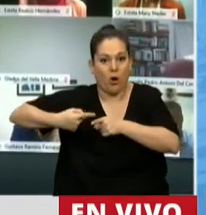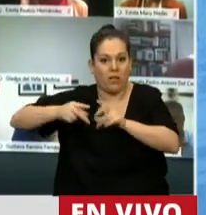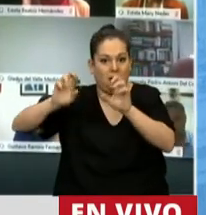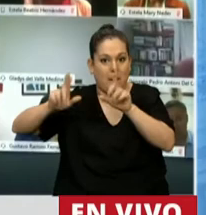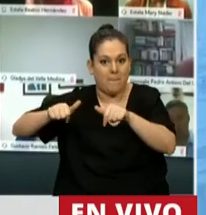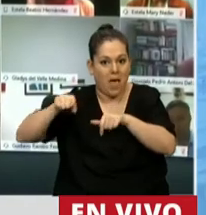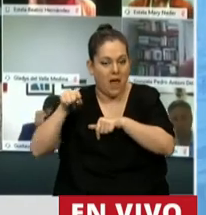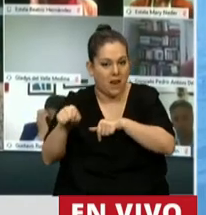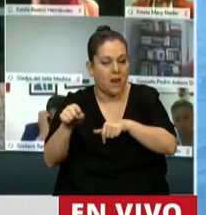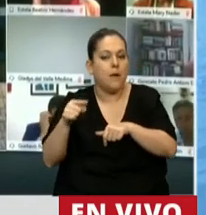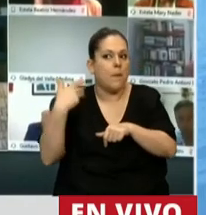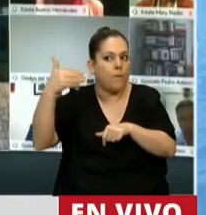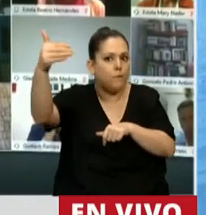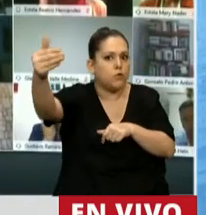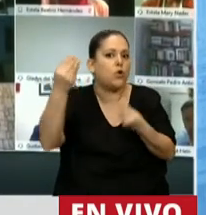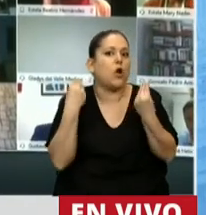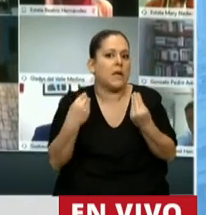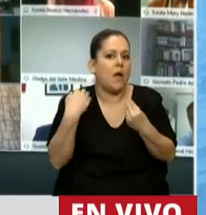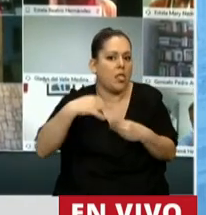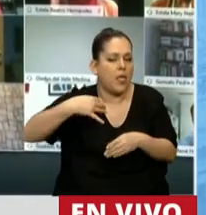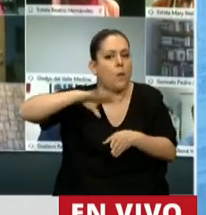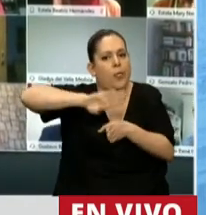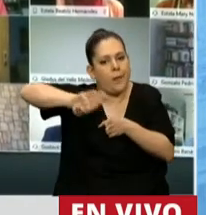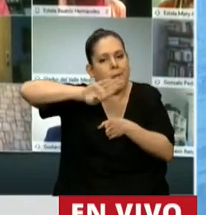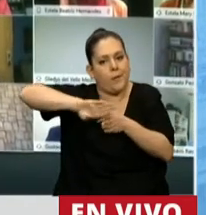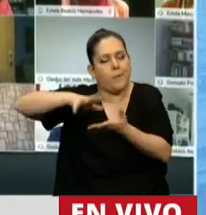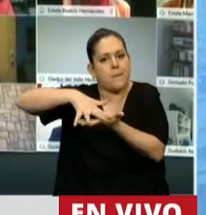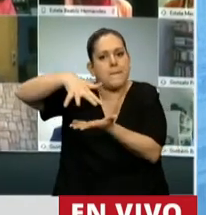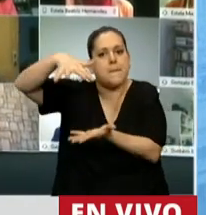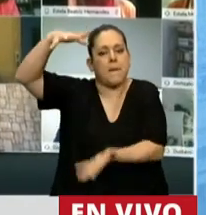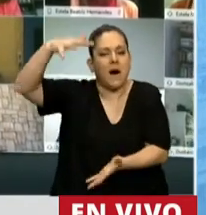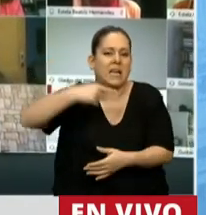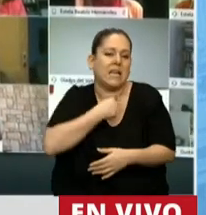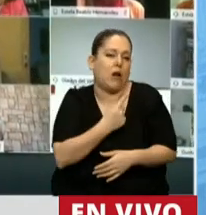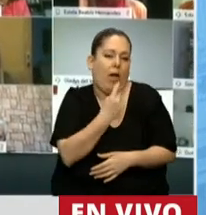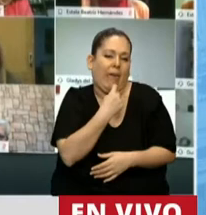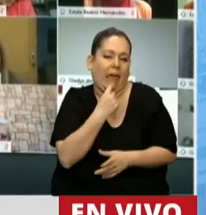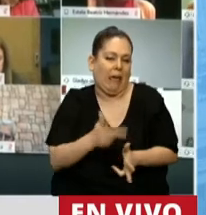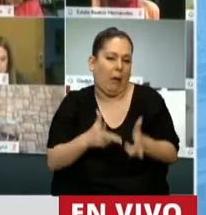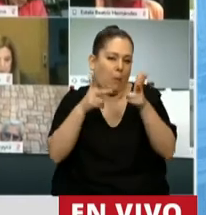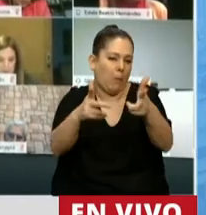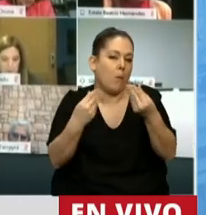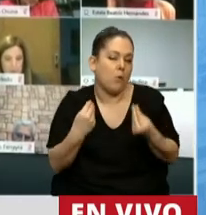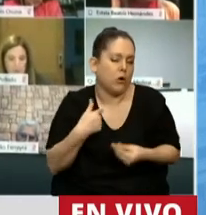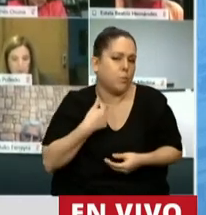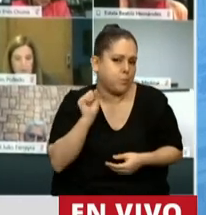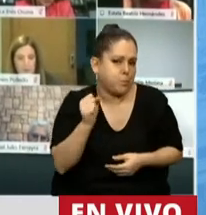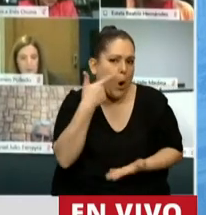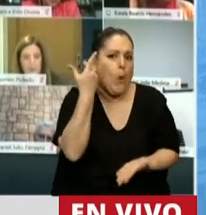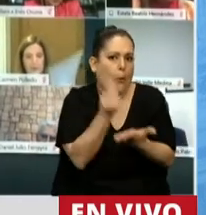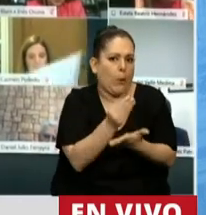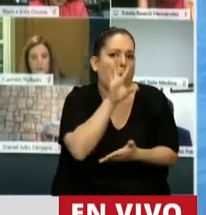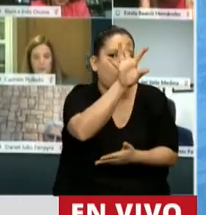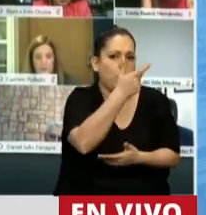que se plantea hacia el futuro tiene que ser con endeudamiento, yo veo, y quiero dar un ejemplo, porque vivo ahí, la provincia de